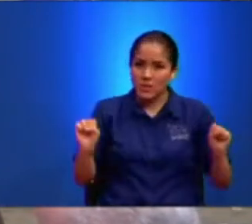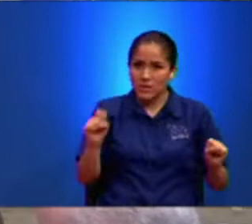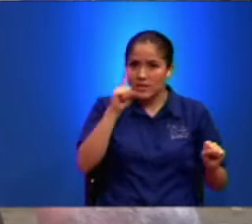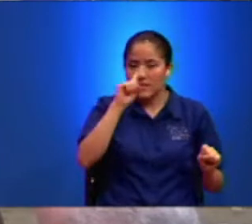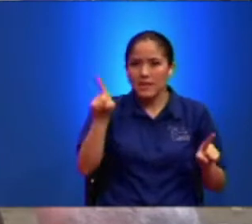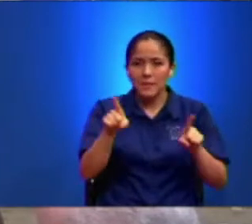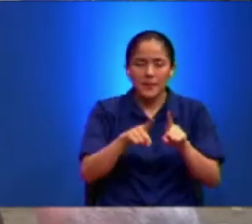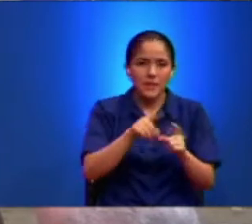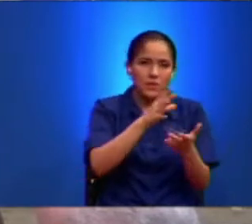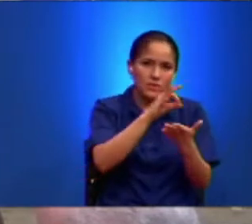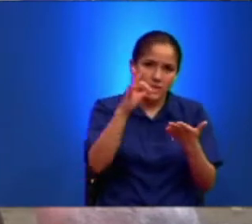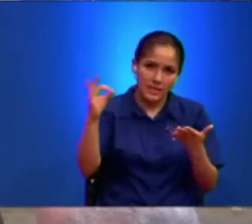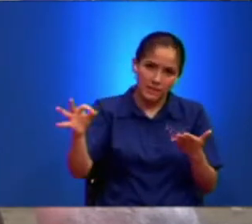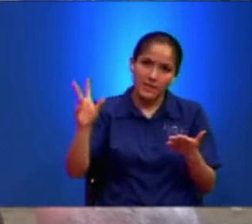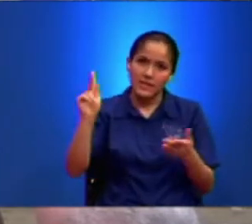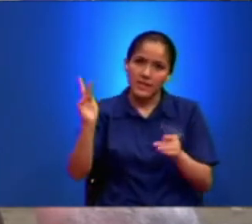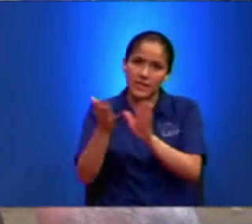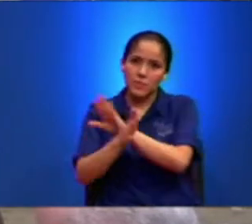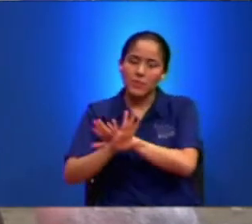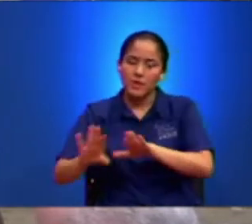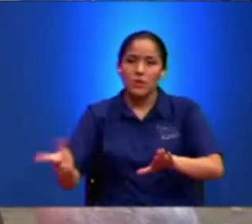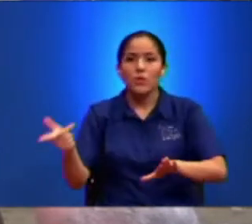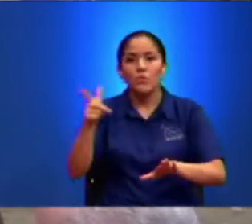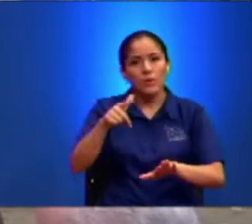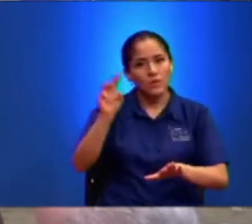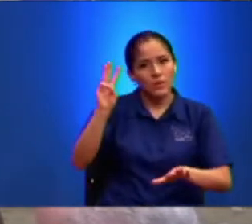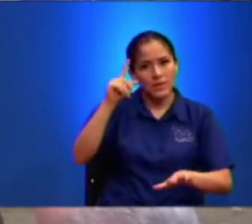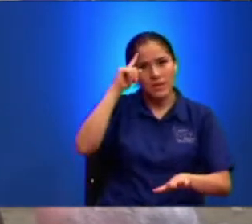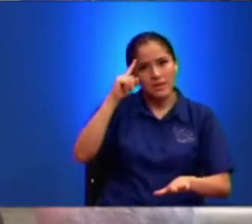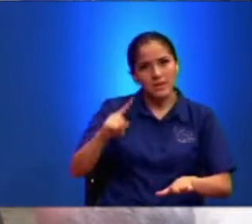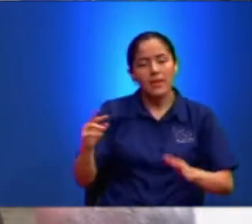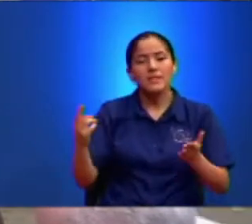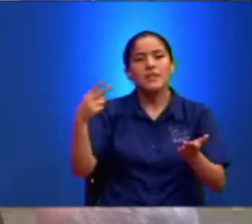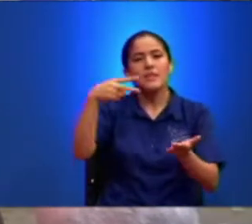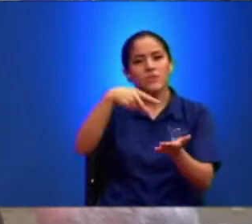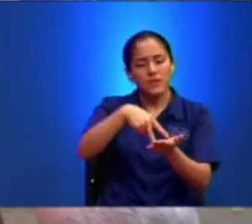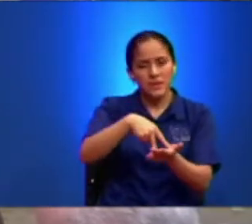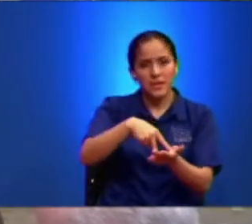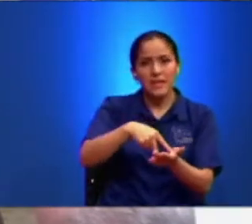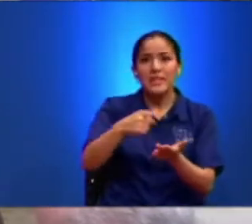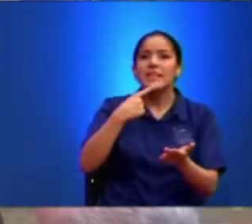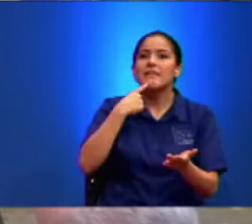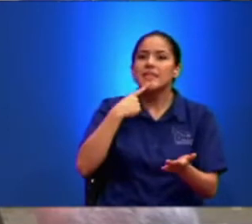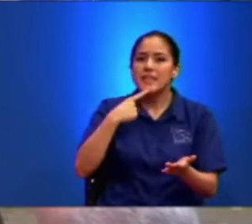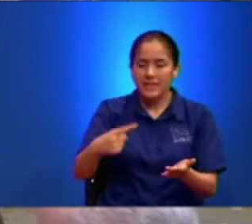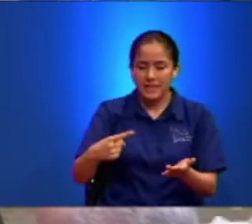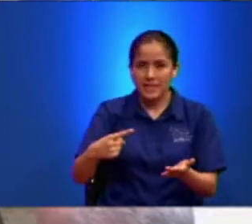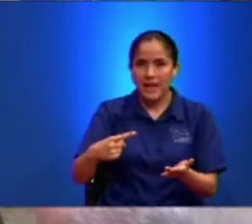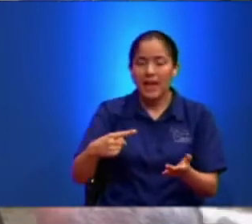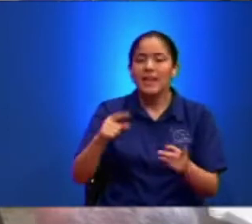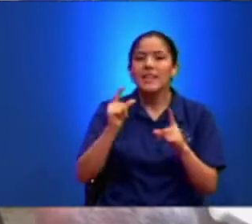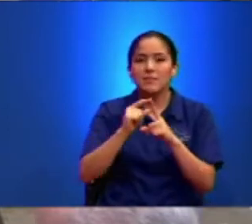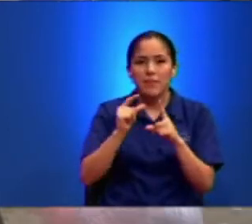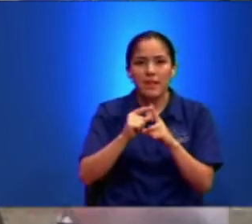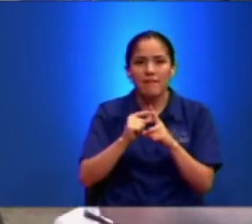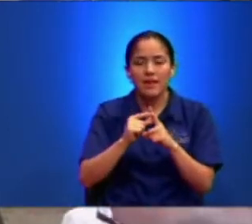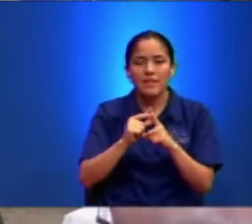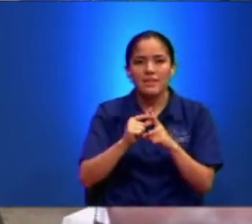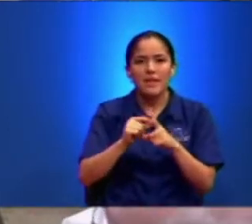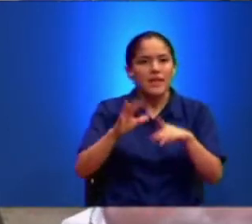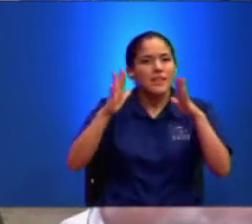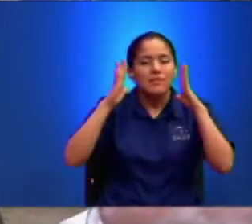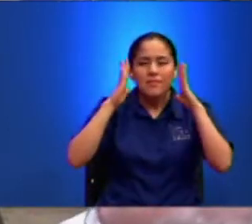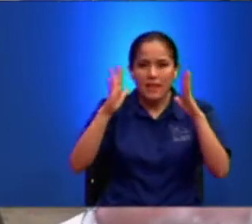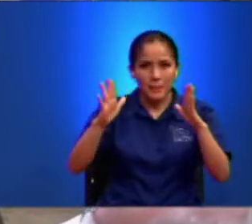escribas Y ser muerto Y después de tres días Resucitar Y les decía Estas palabras Claramente